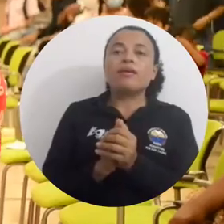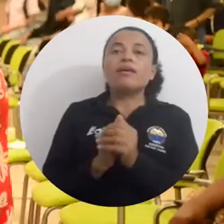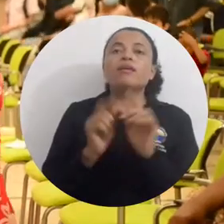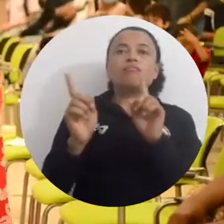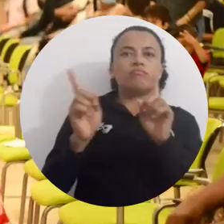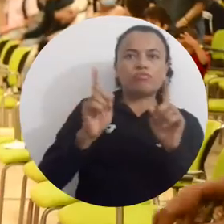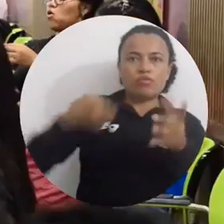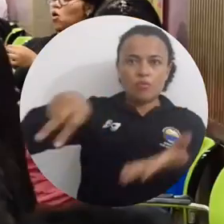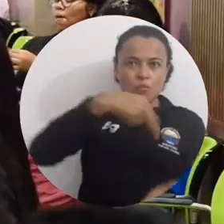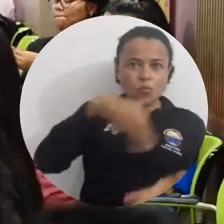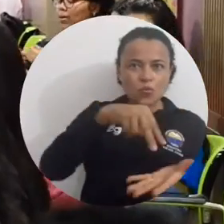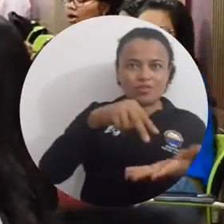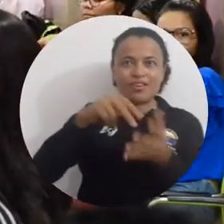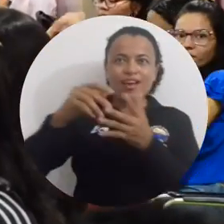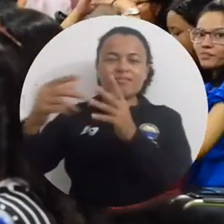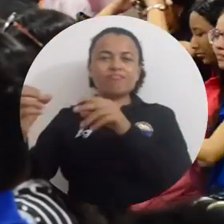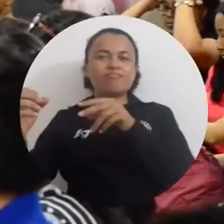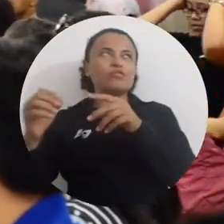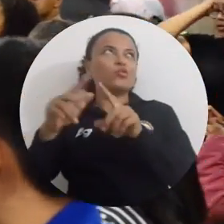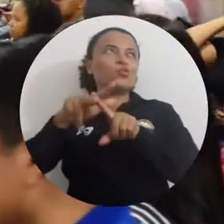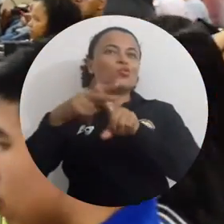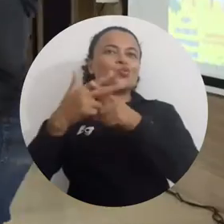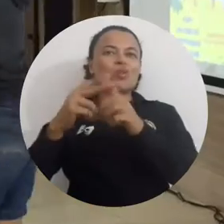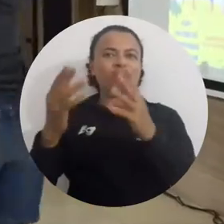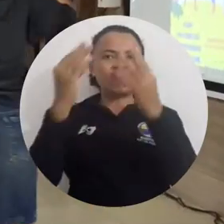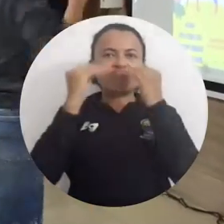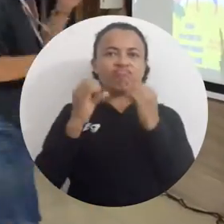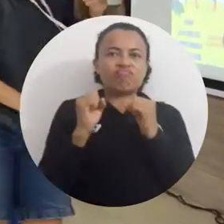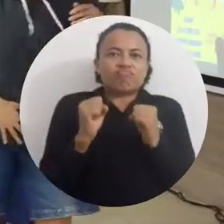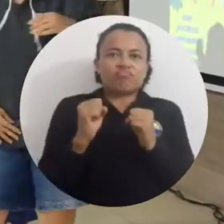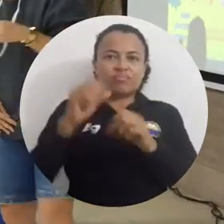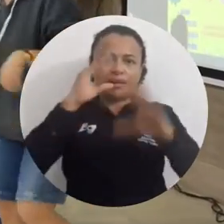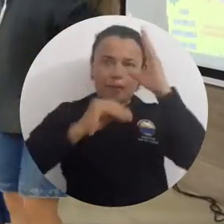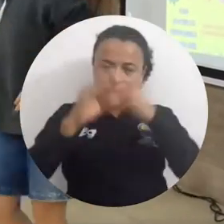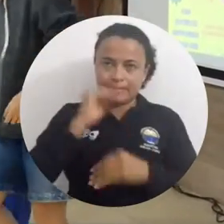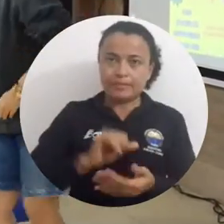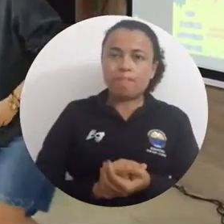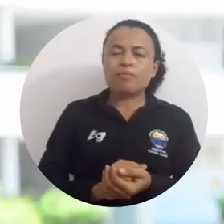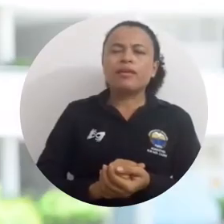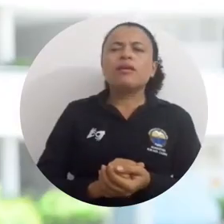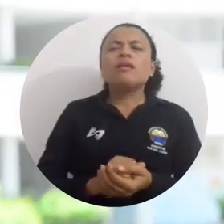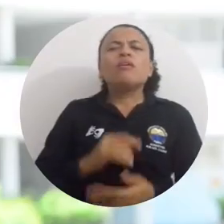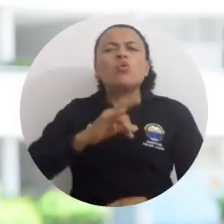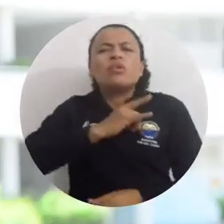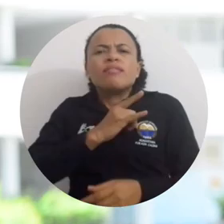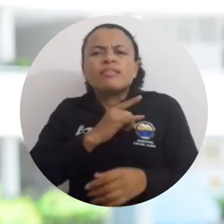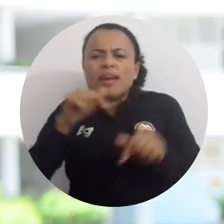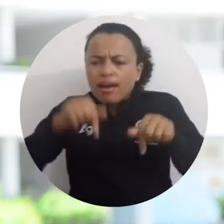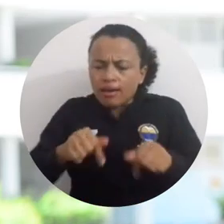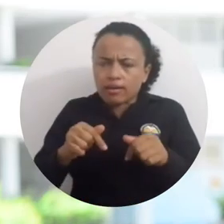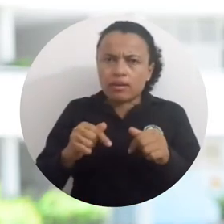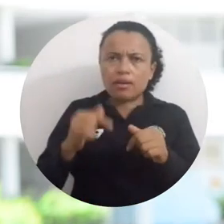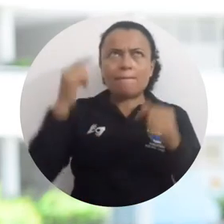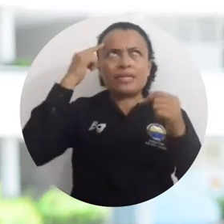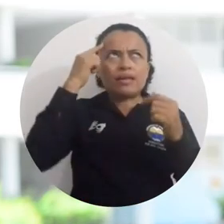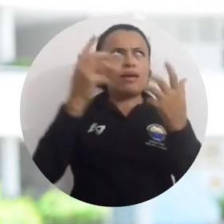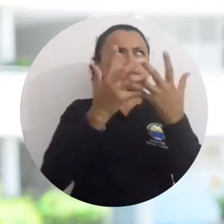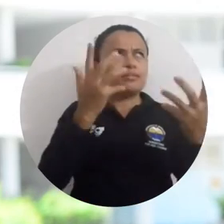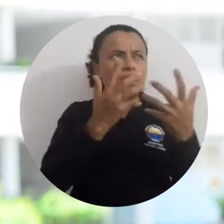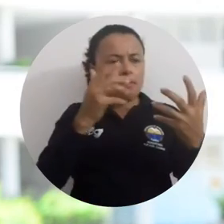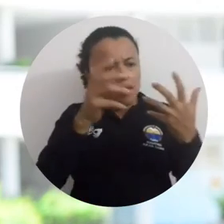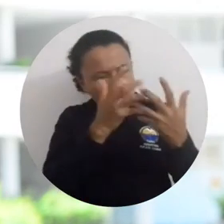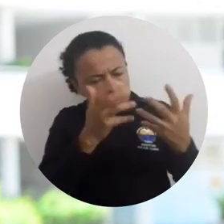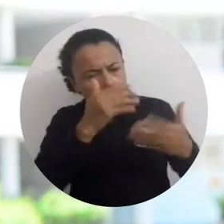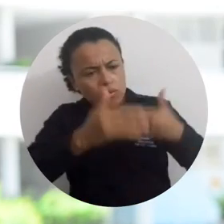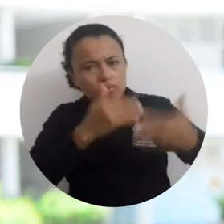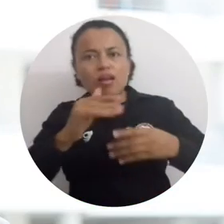herramienta académica. La Universidad de la Felicidad es una expresión del pensar en sistemas, es una forma de poner los sistemas en la práctica y